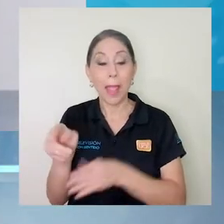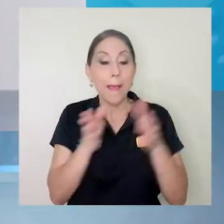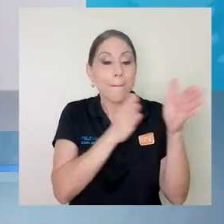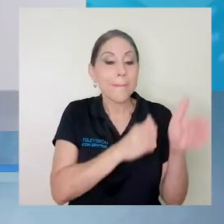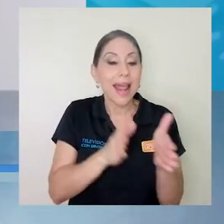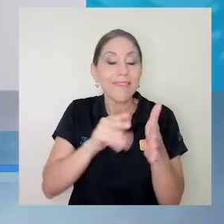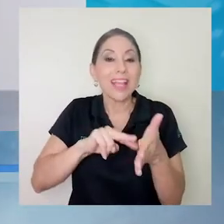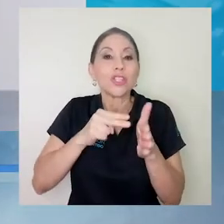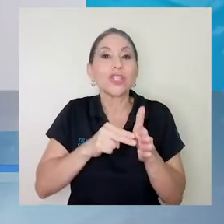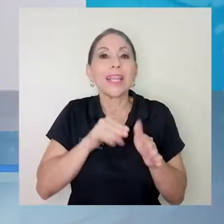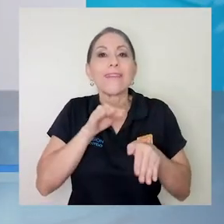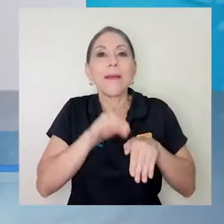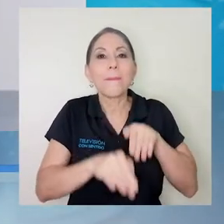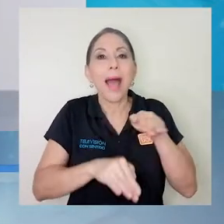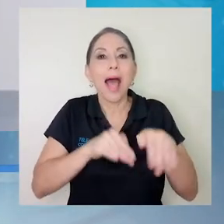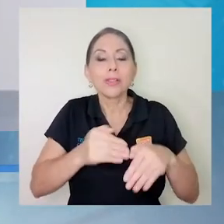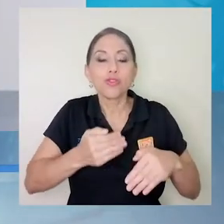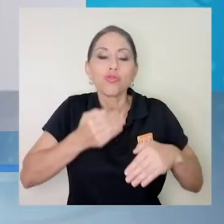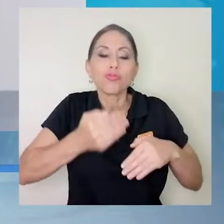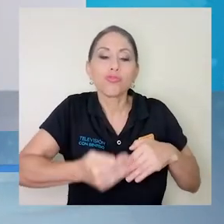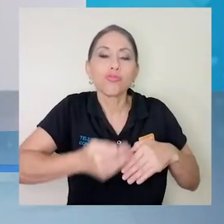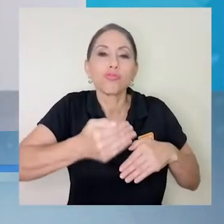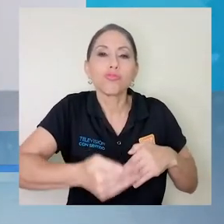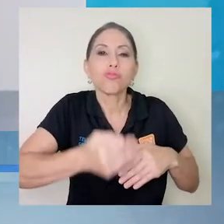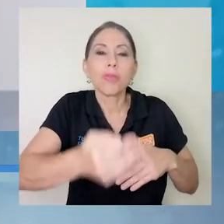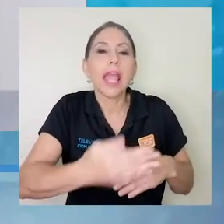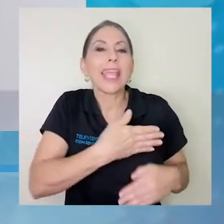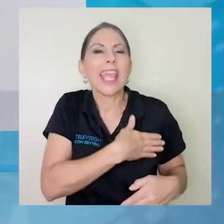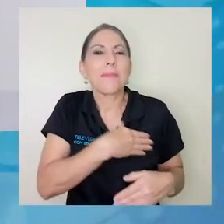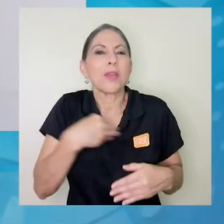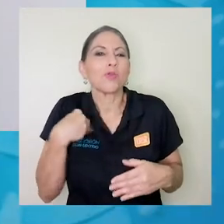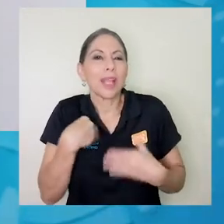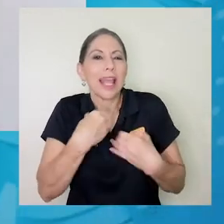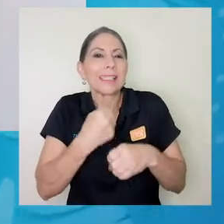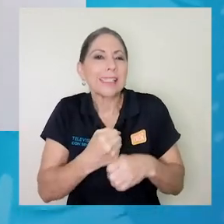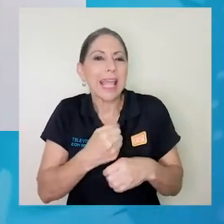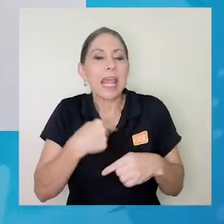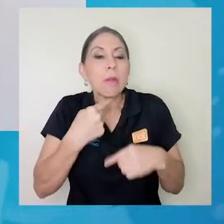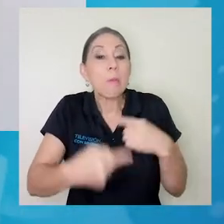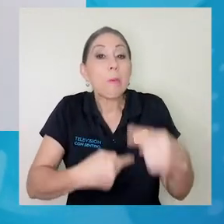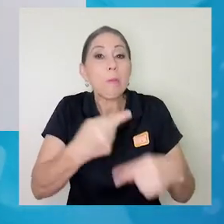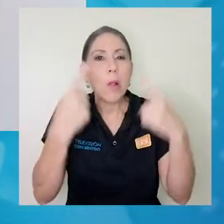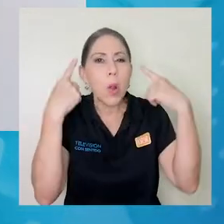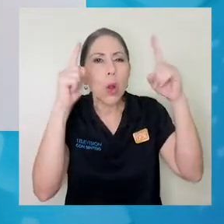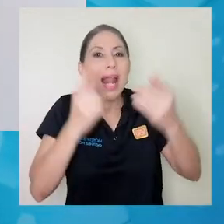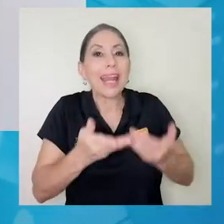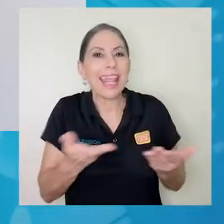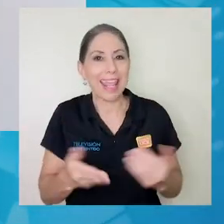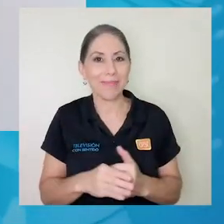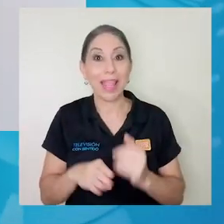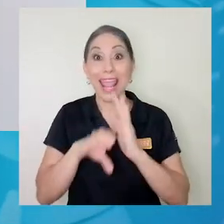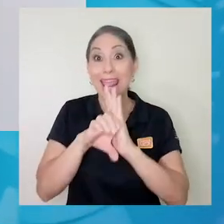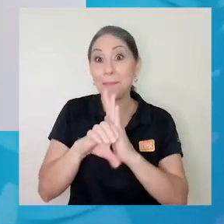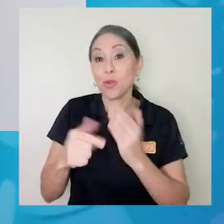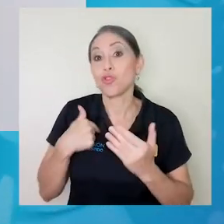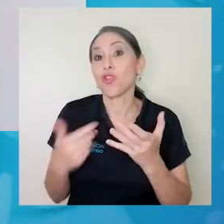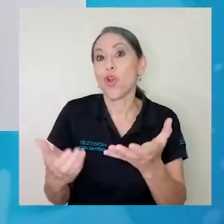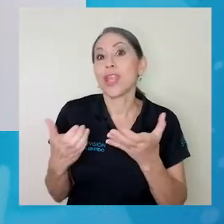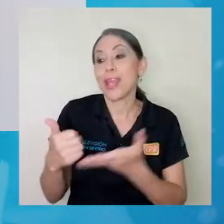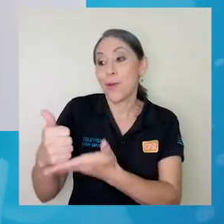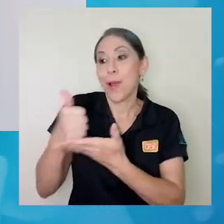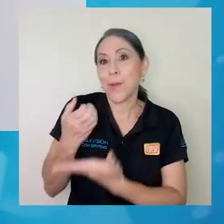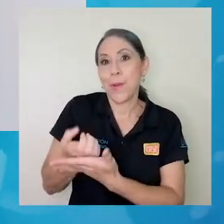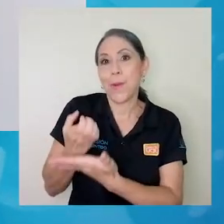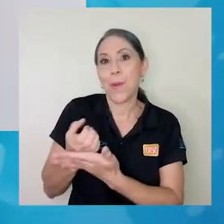de lo que a me gustaría hacer, de lo que me gustaría lograr, como bueno, yo quiero una beca para